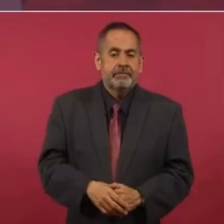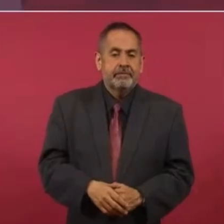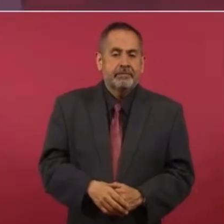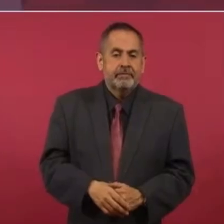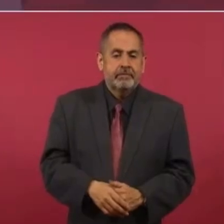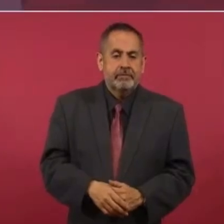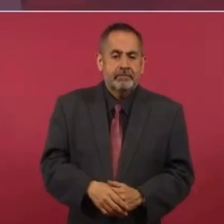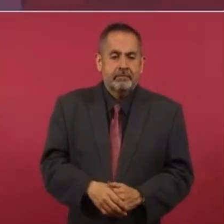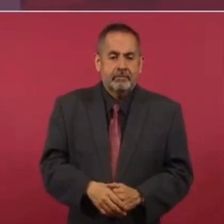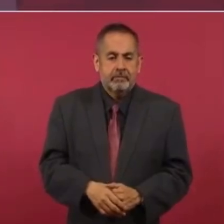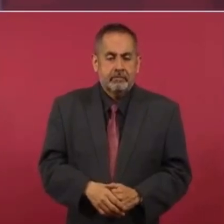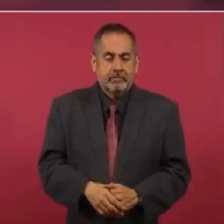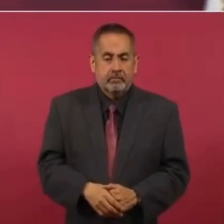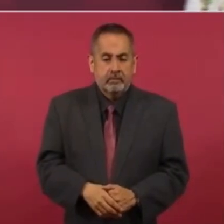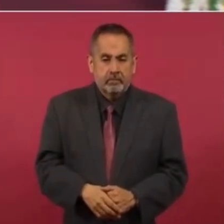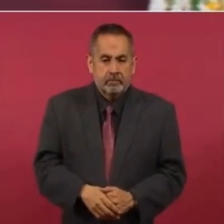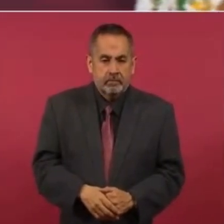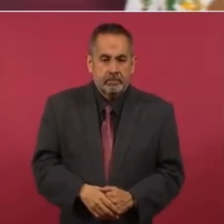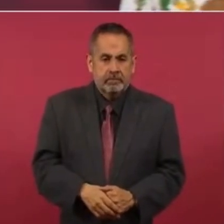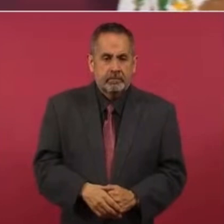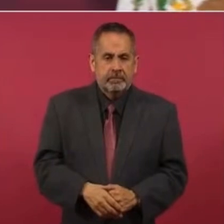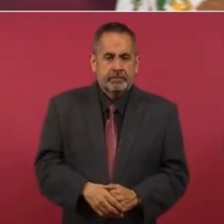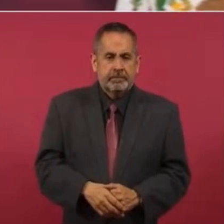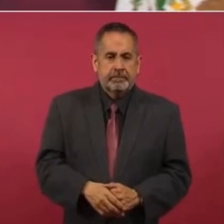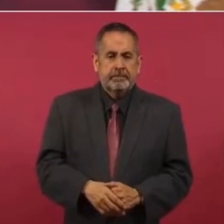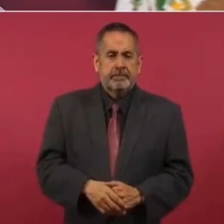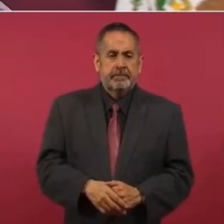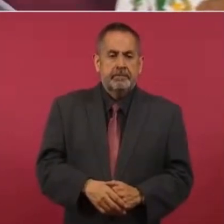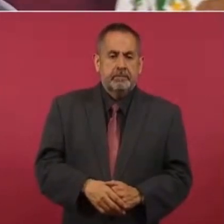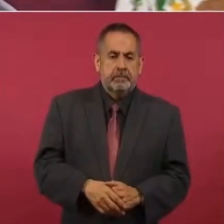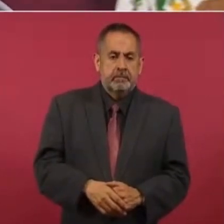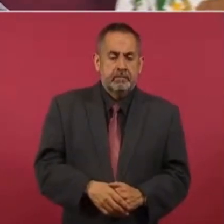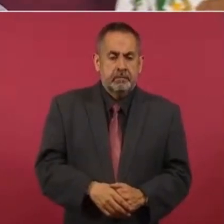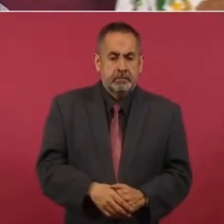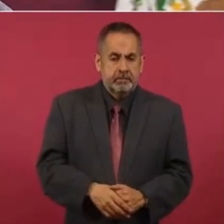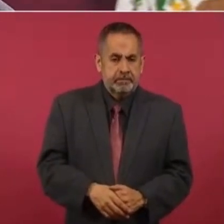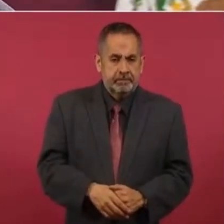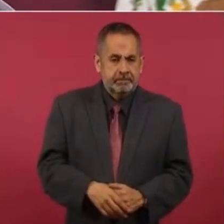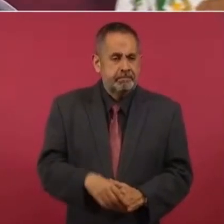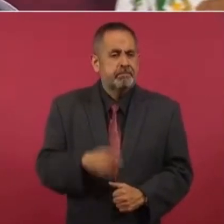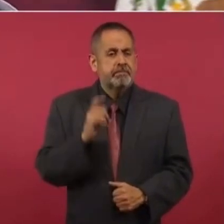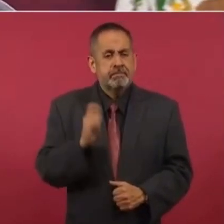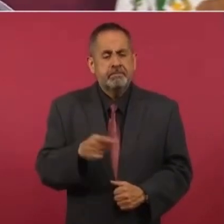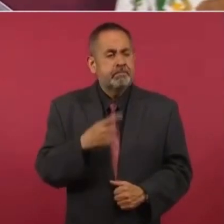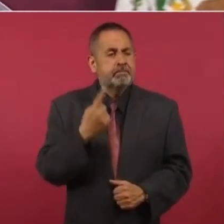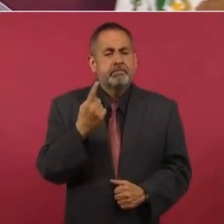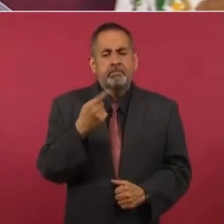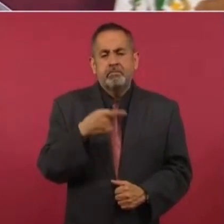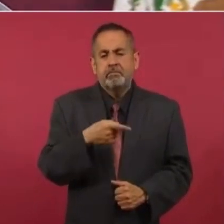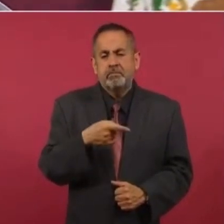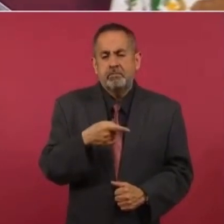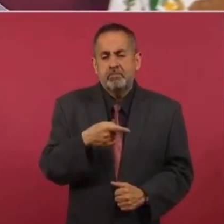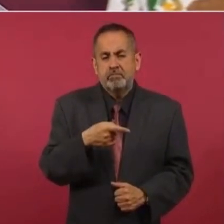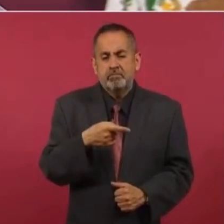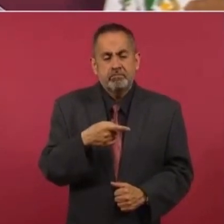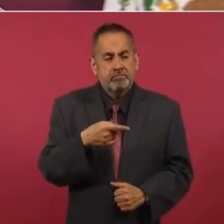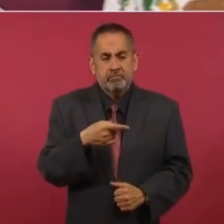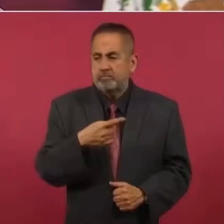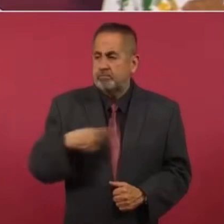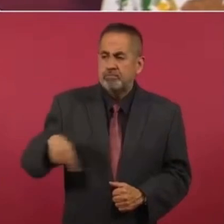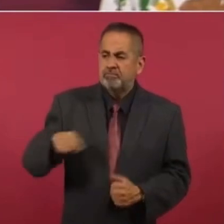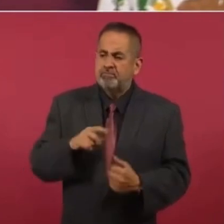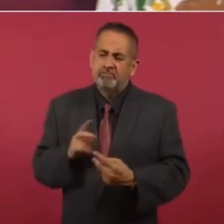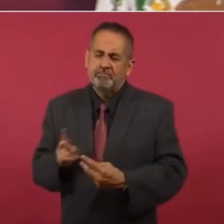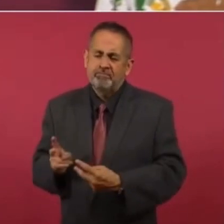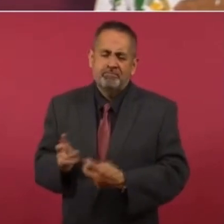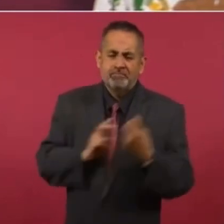Pero no sólo se apoderaron de los bienes del pueblo, de